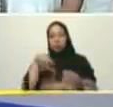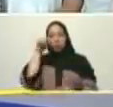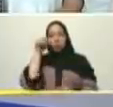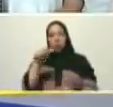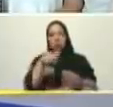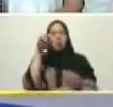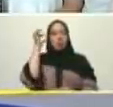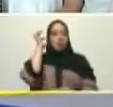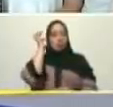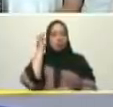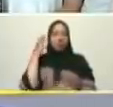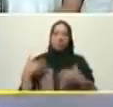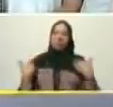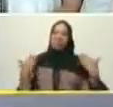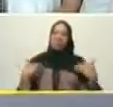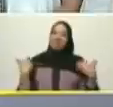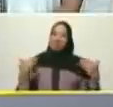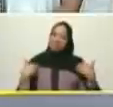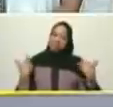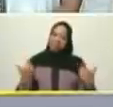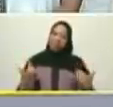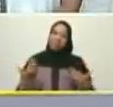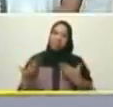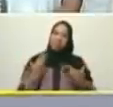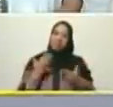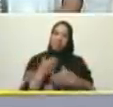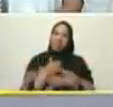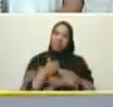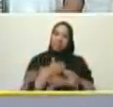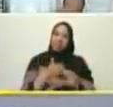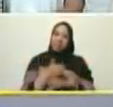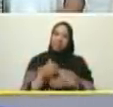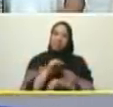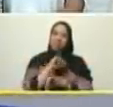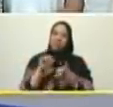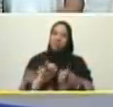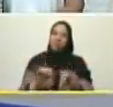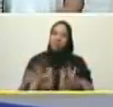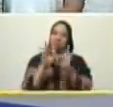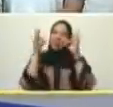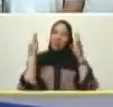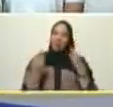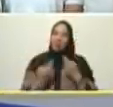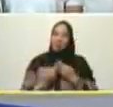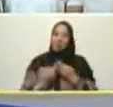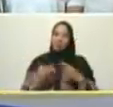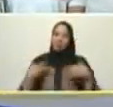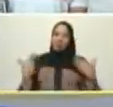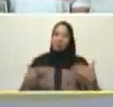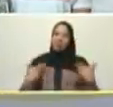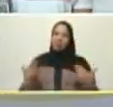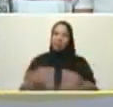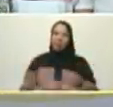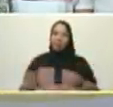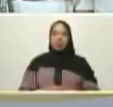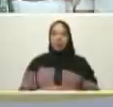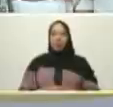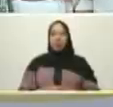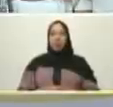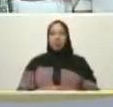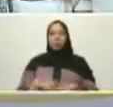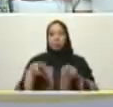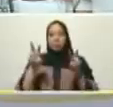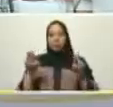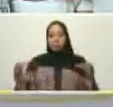me alegra tu alegría me alegra la alegría de tu familia ustedes van conformando precisamente el